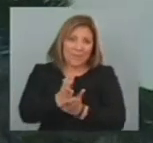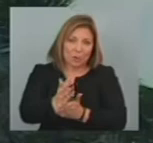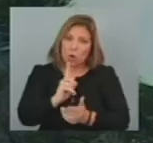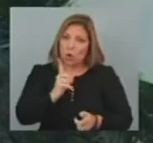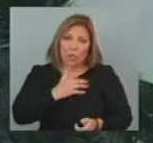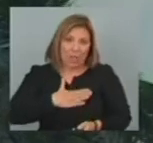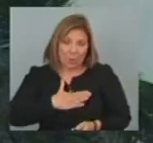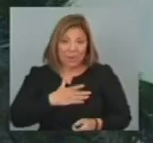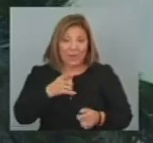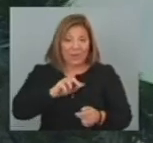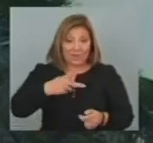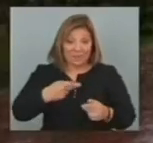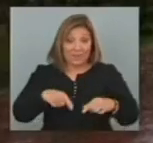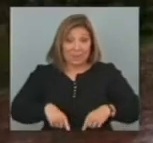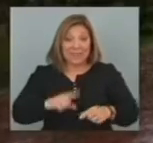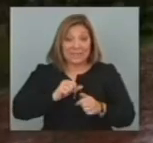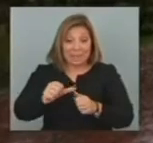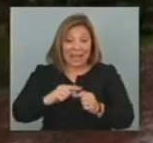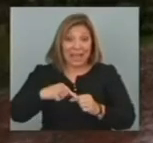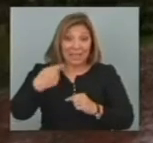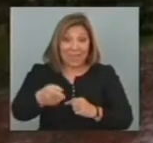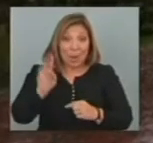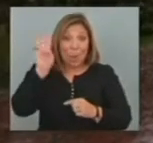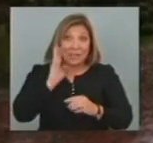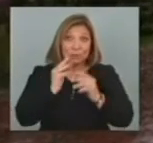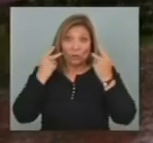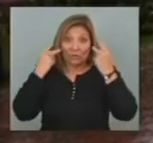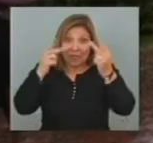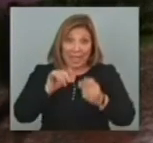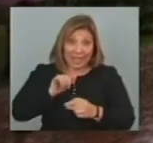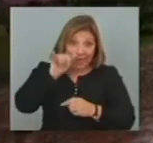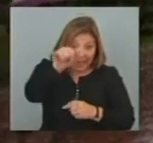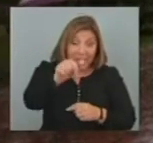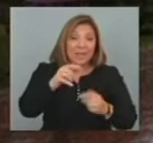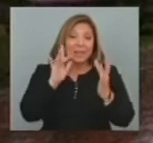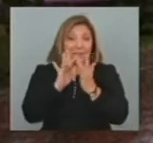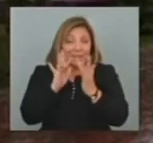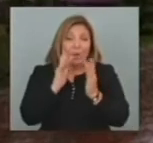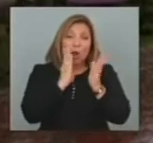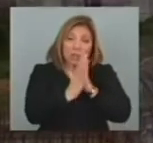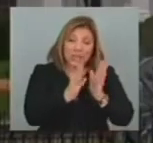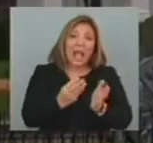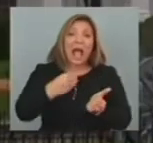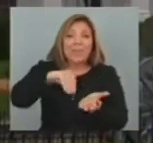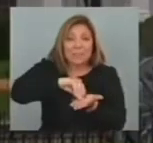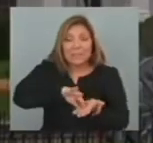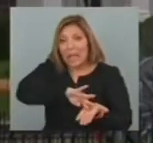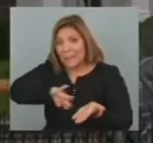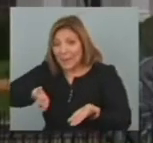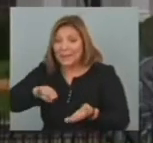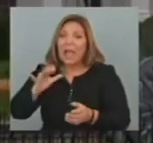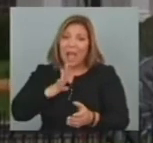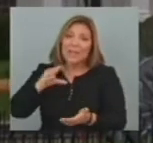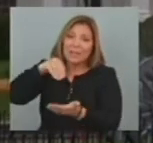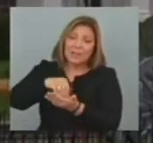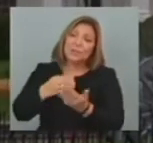vicecanciller informó Que la semana que viene Viajará a Washington Y que además de tener contactos Por temas comerciales Seguramente la agenda Incluya